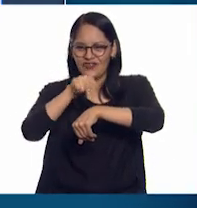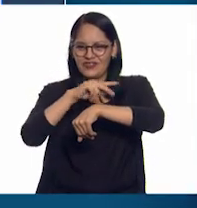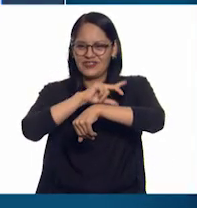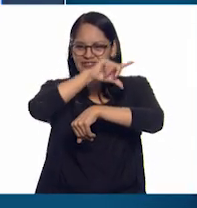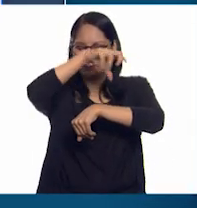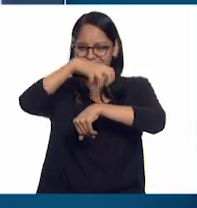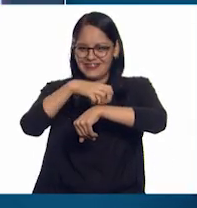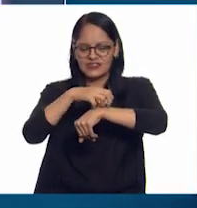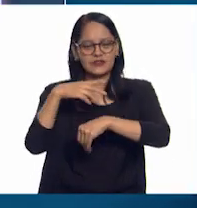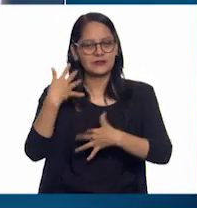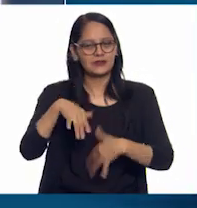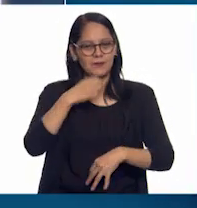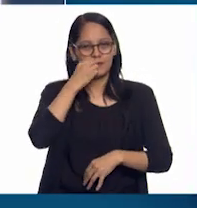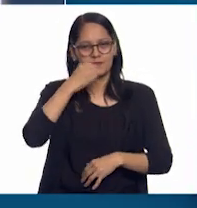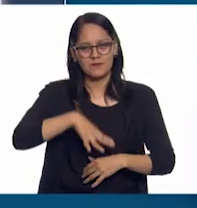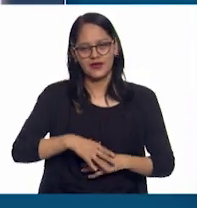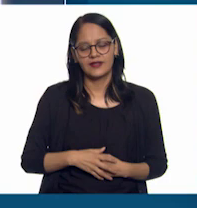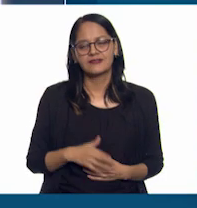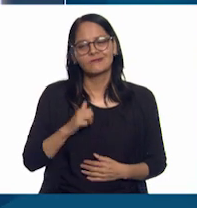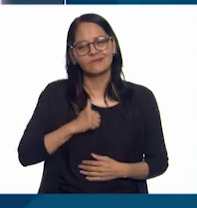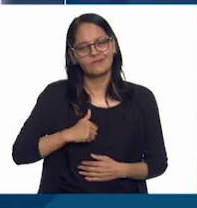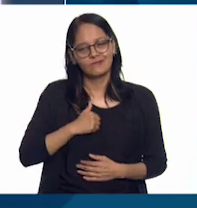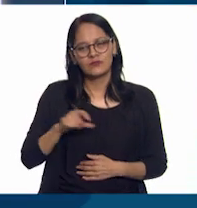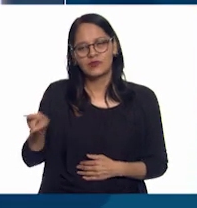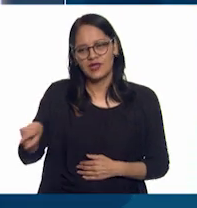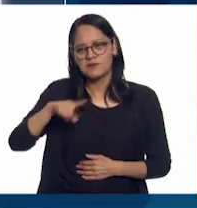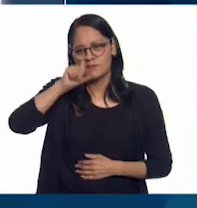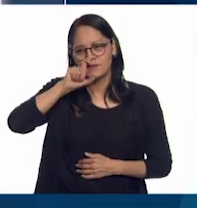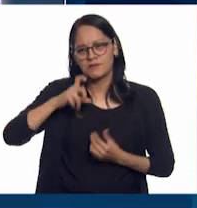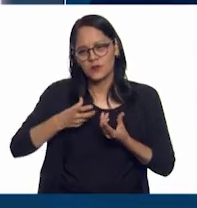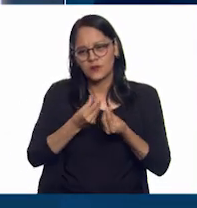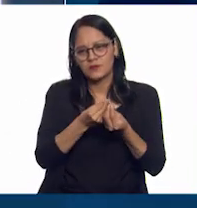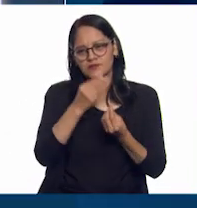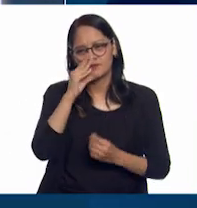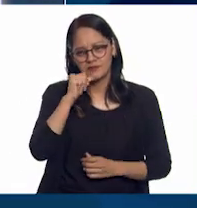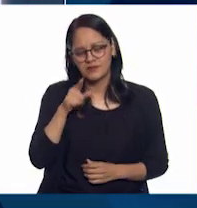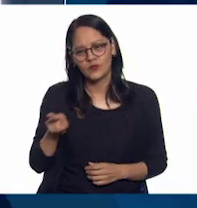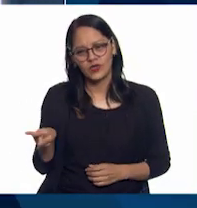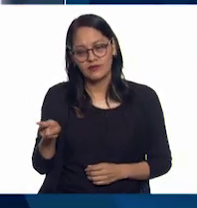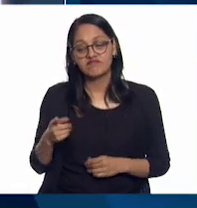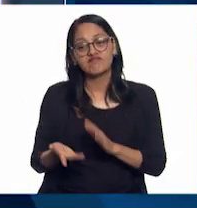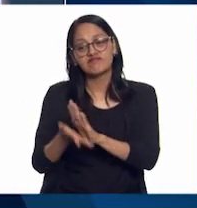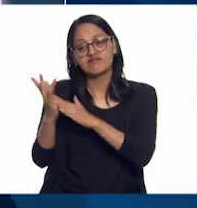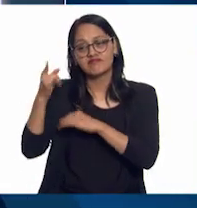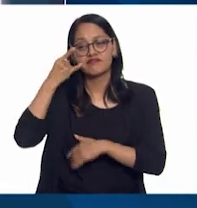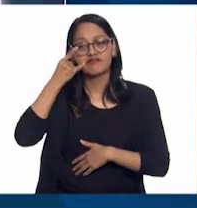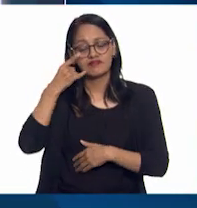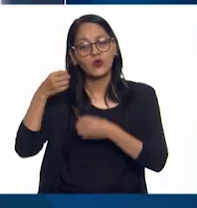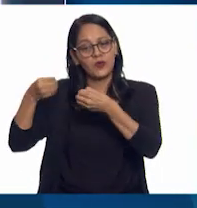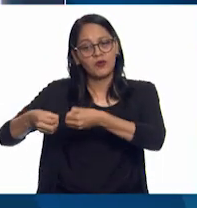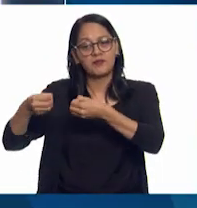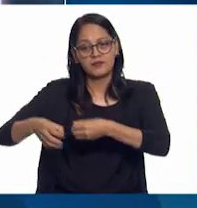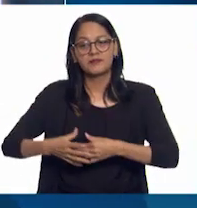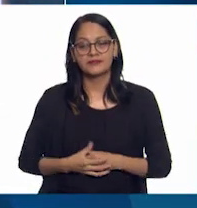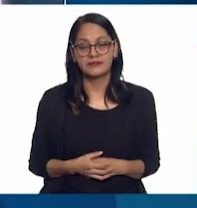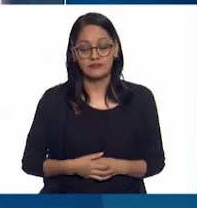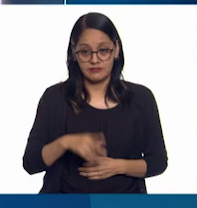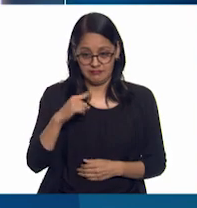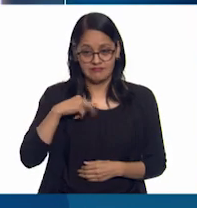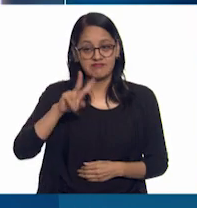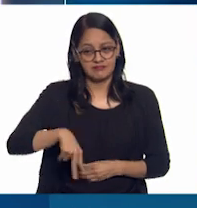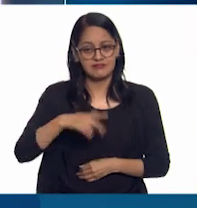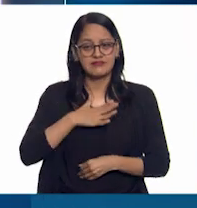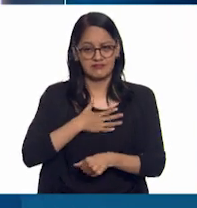genial. Lástima que Lolo no me pudo acompañar a esa fiesta porque tuvo algo que hacer con la pirata. Mira, si te soy